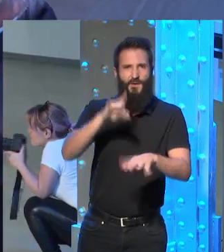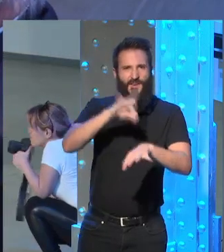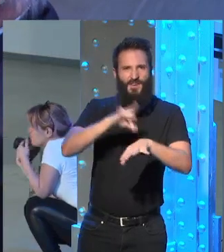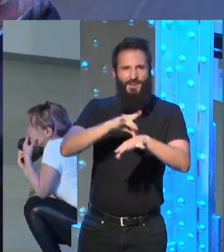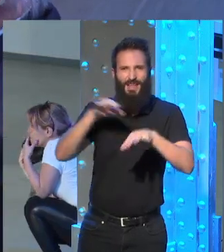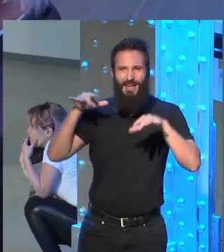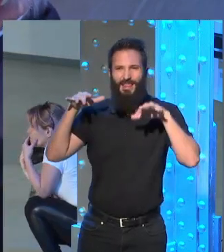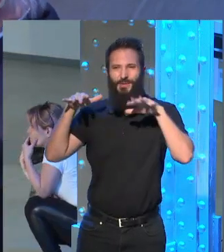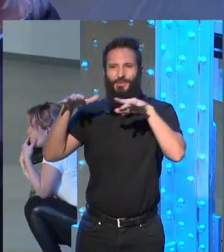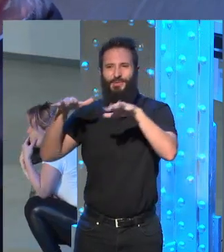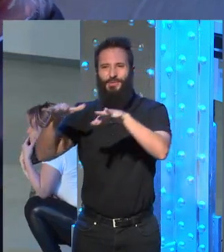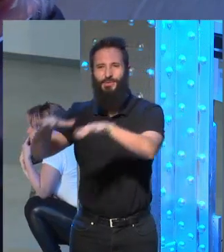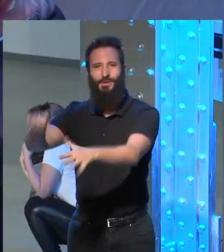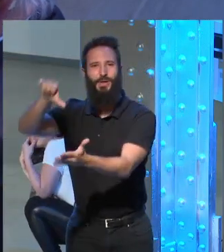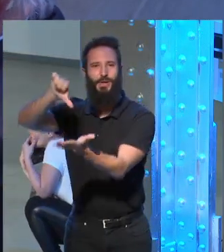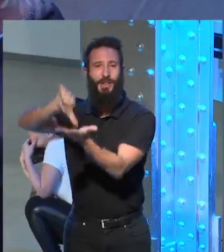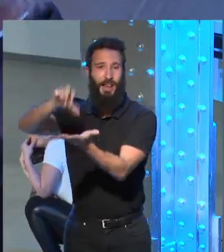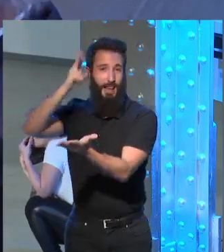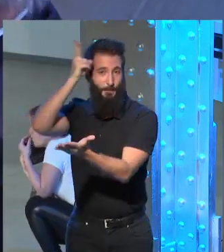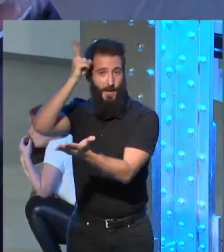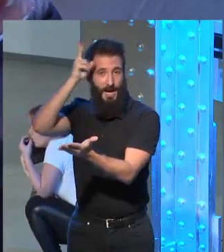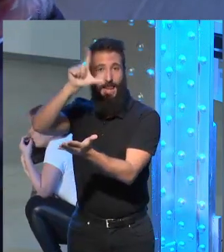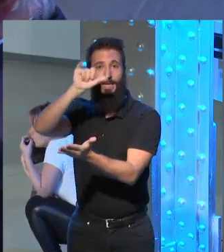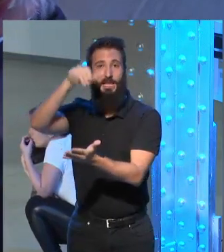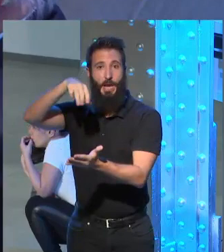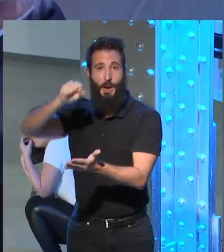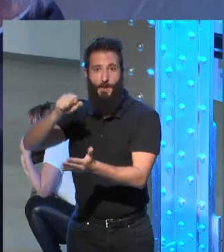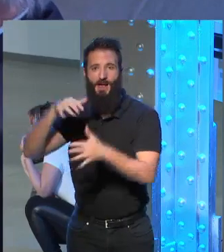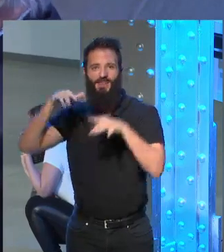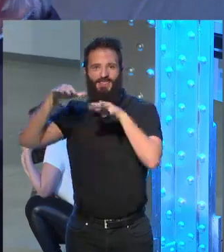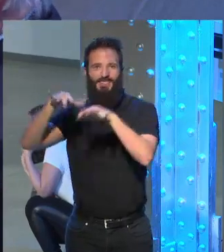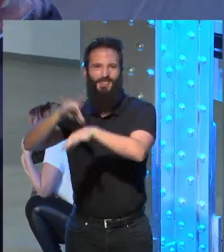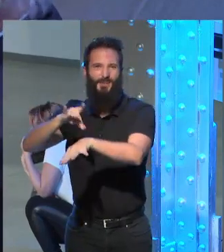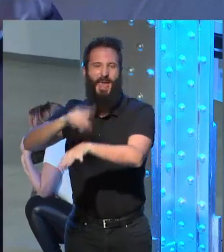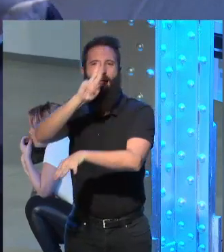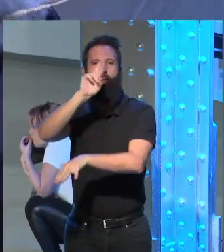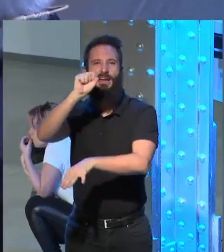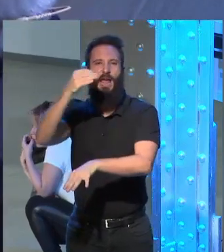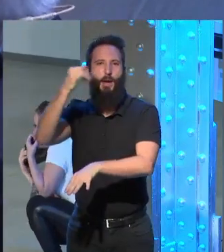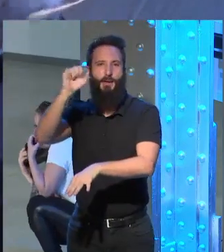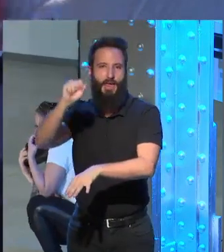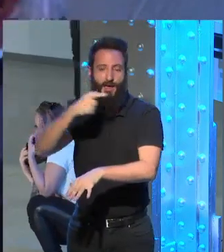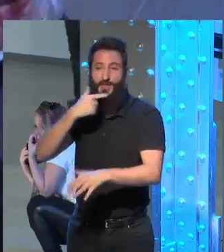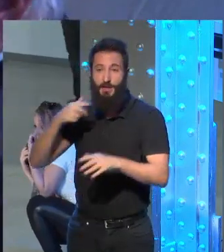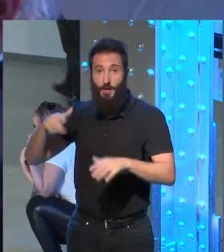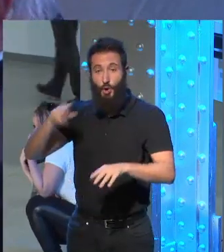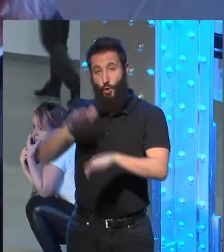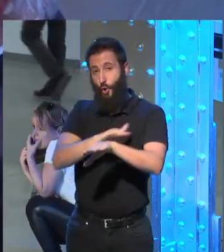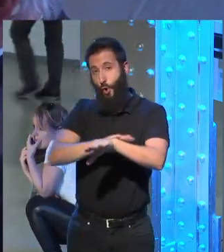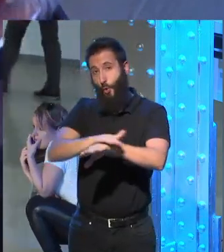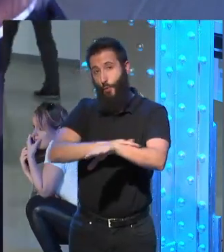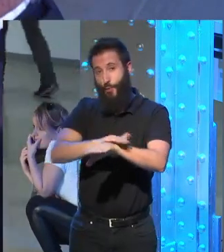en Lima y entonces el gobierno pues se había movilizado para que todos los perros vagabundos